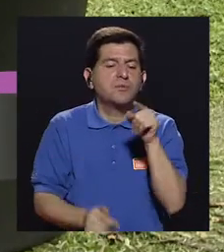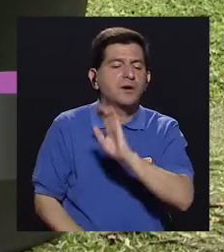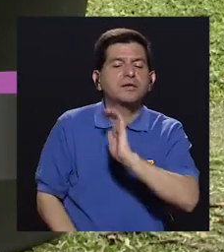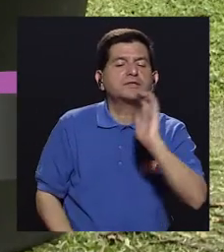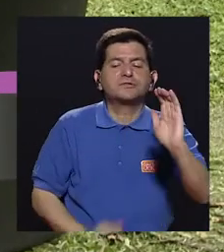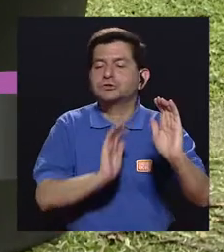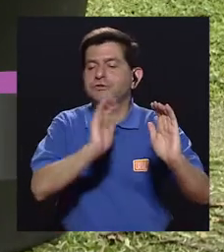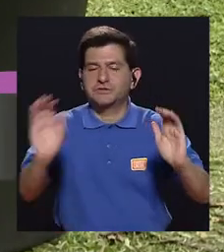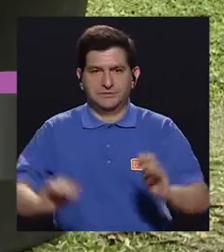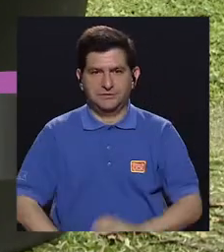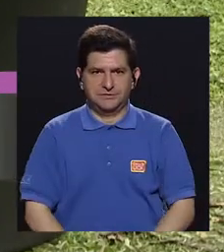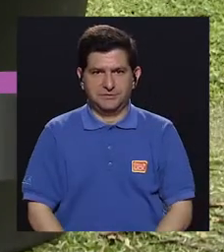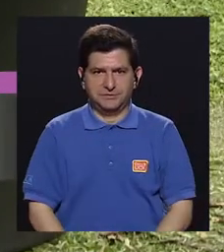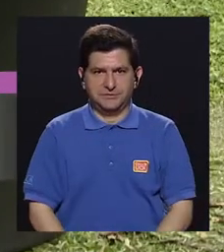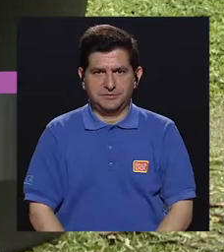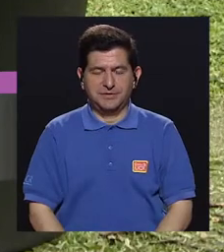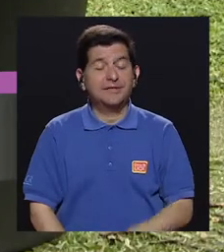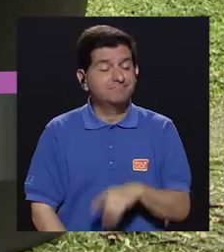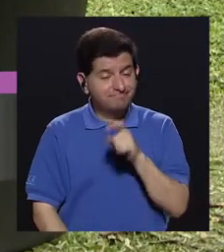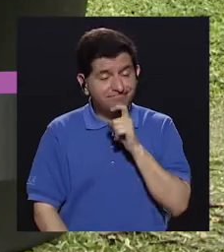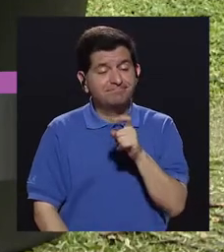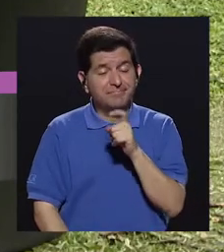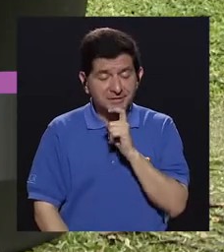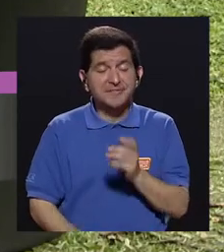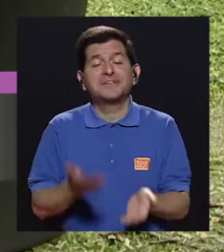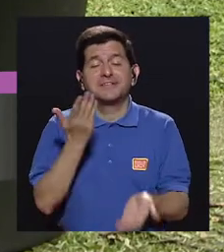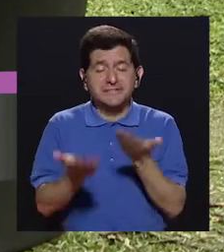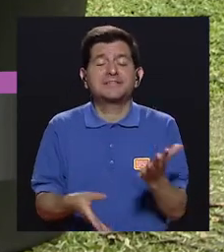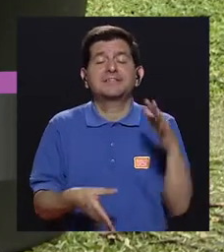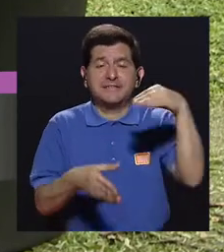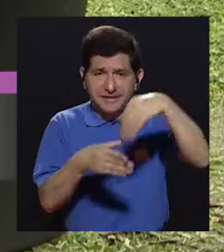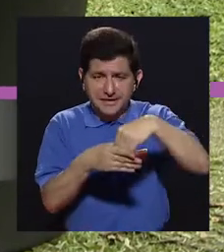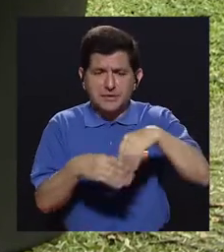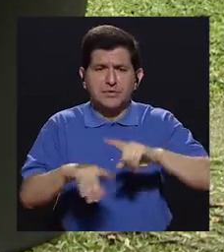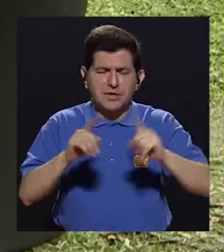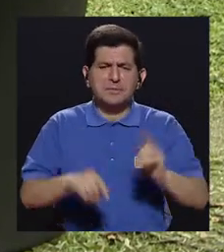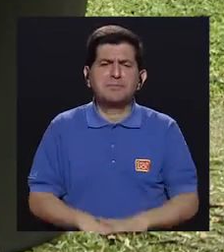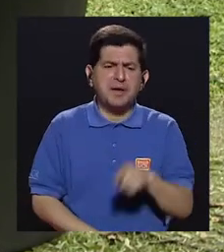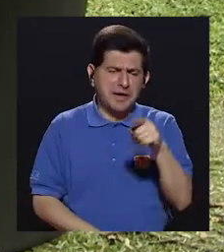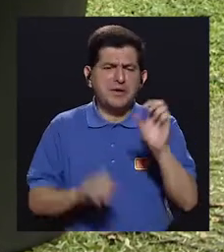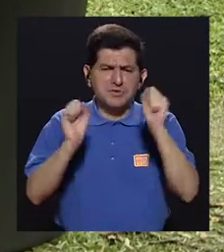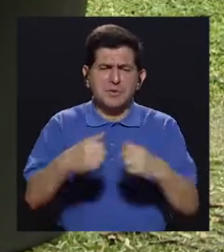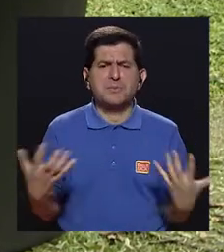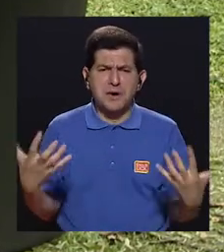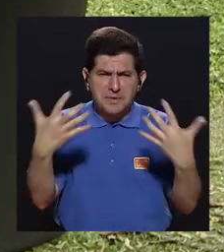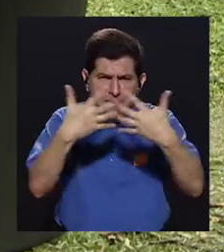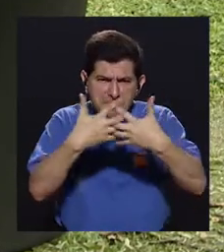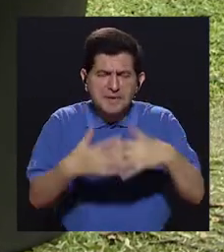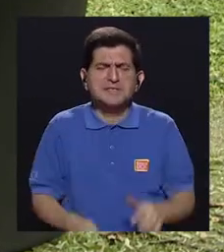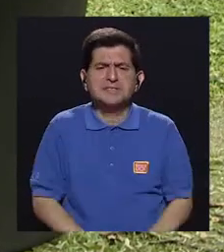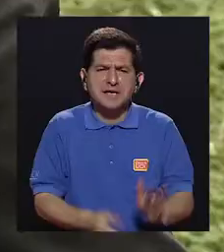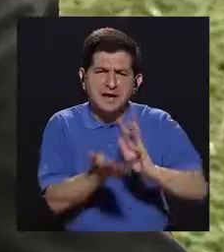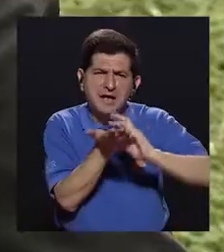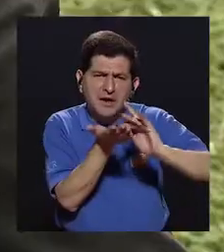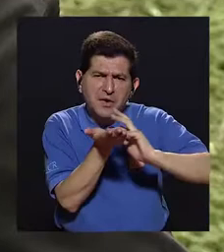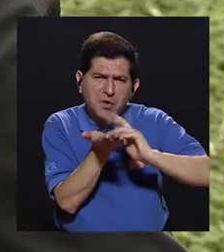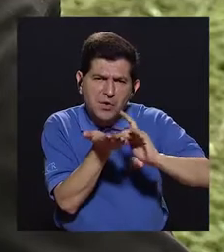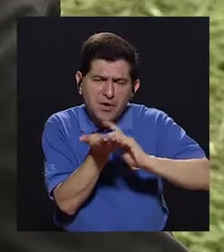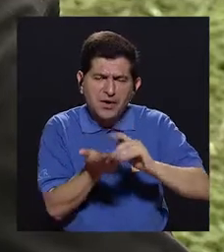niños porque definitivamente cuesta un poco incluirlos, pero rallados, mezclados con el arroz,